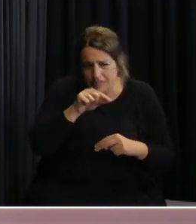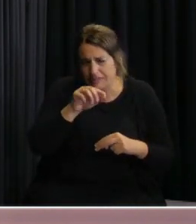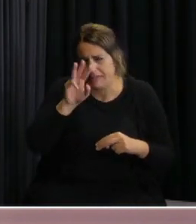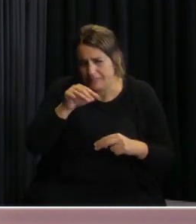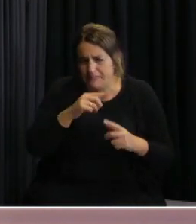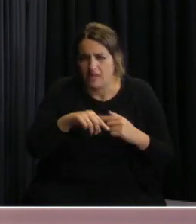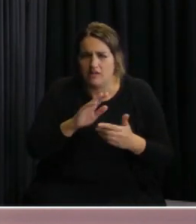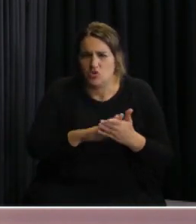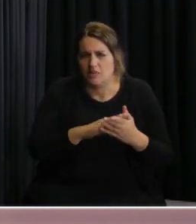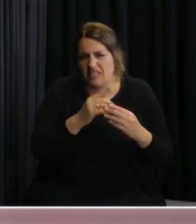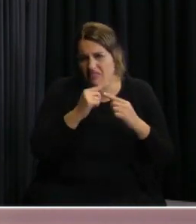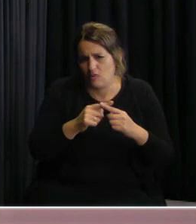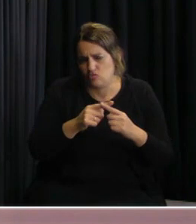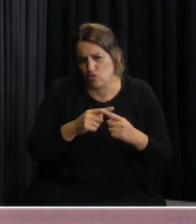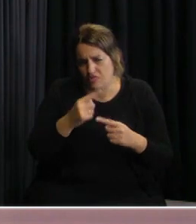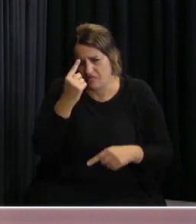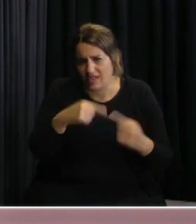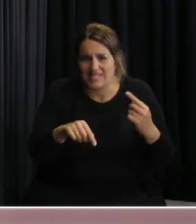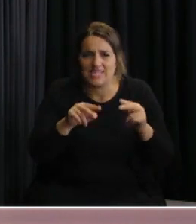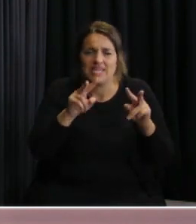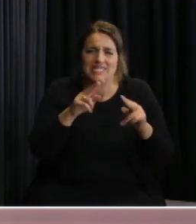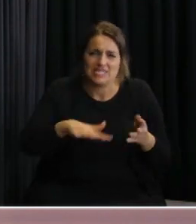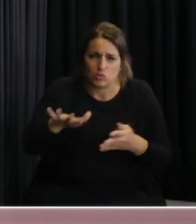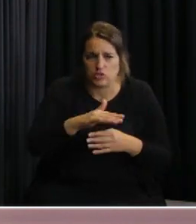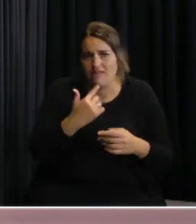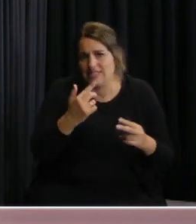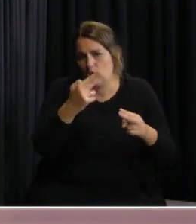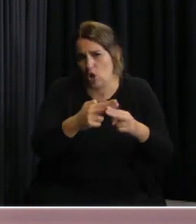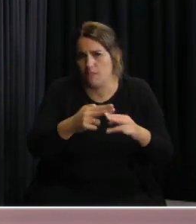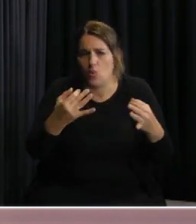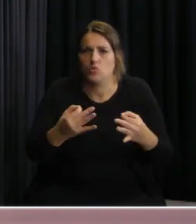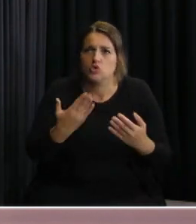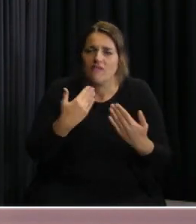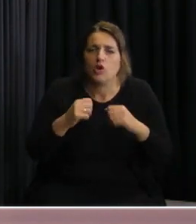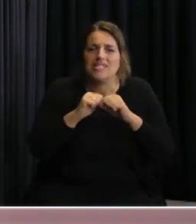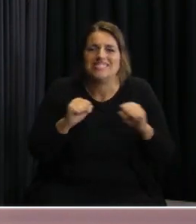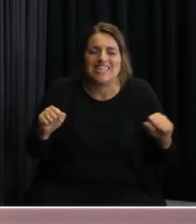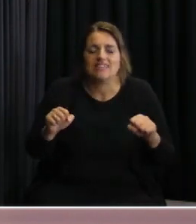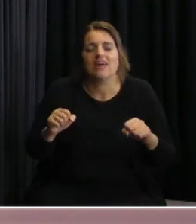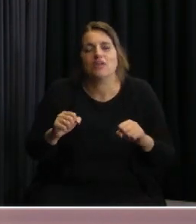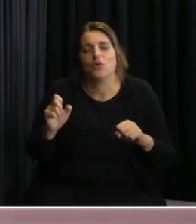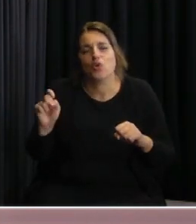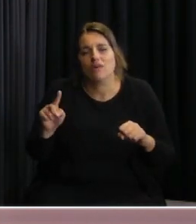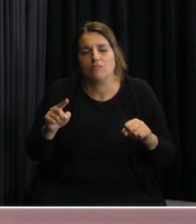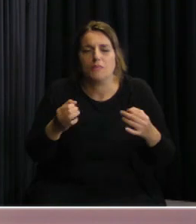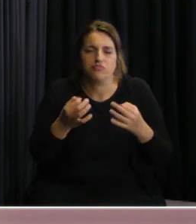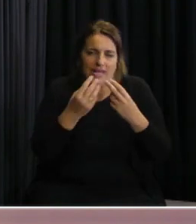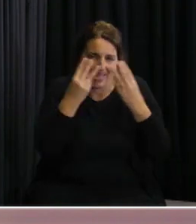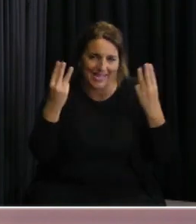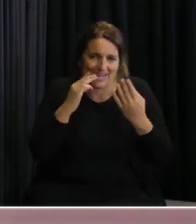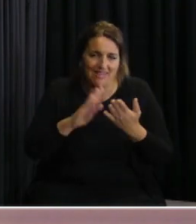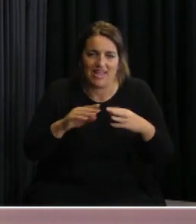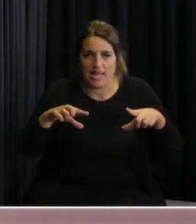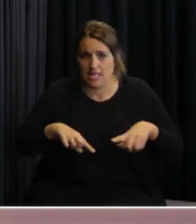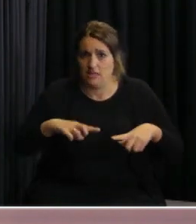en particulares que no quiero entrar ni dar nombres acá vamos a hablar con el Secretario de la Intendencia al respecto preocupado por este